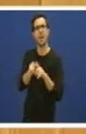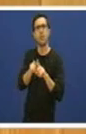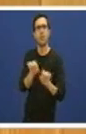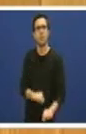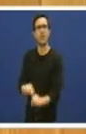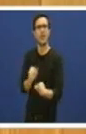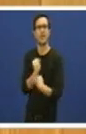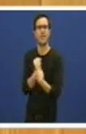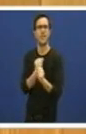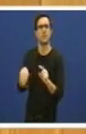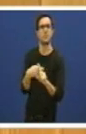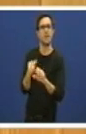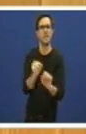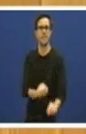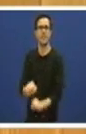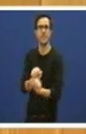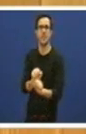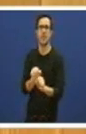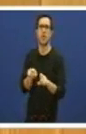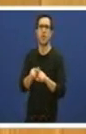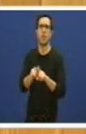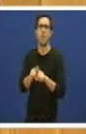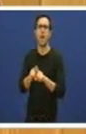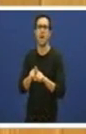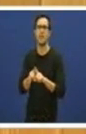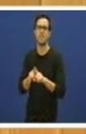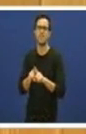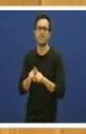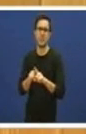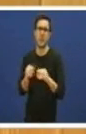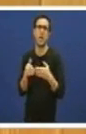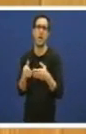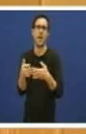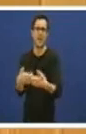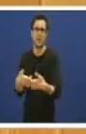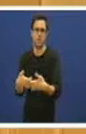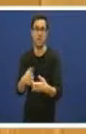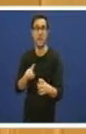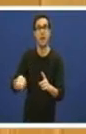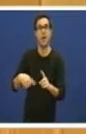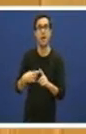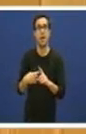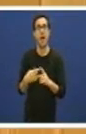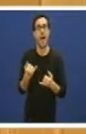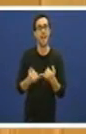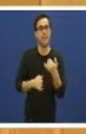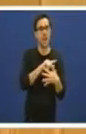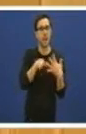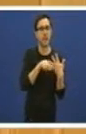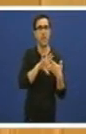a erosión industrial. Efectivamente, daban no clavo que, ademais, os seis